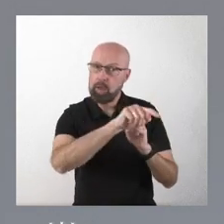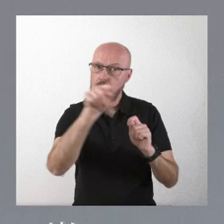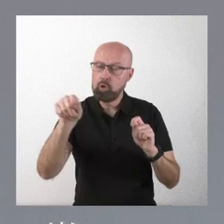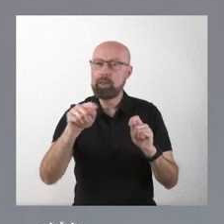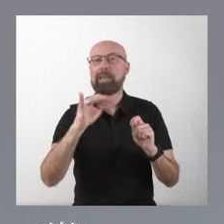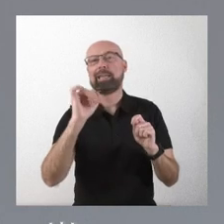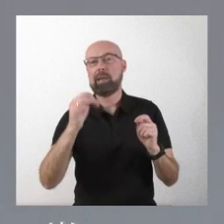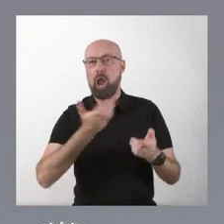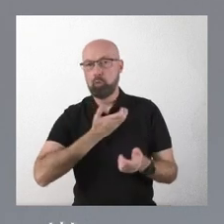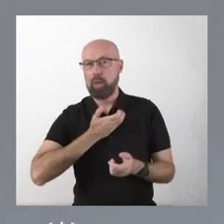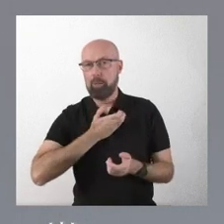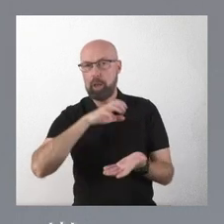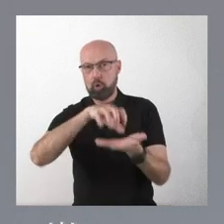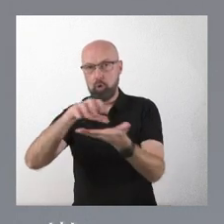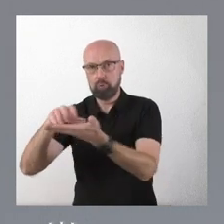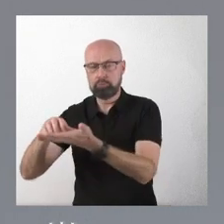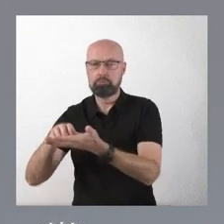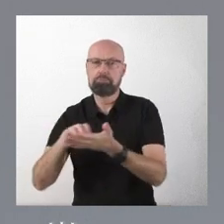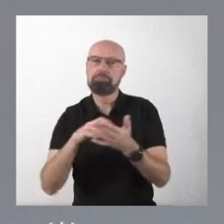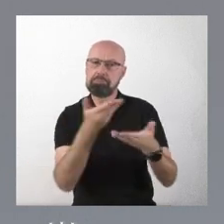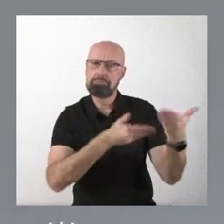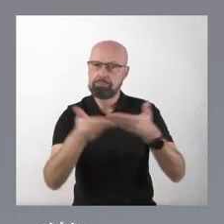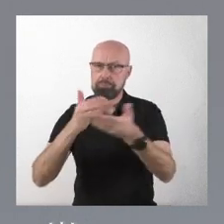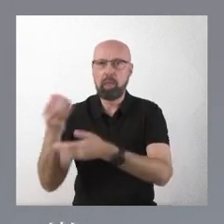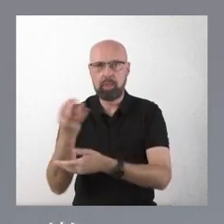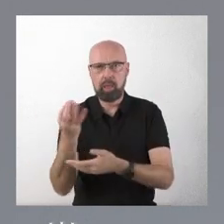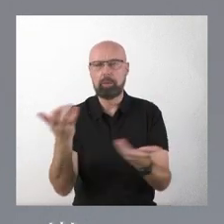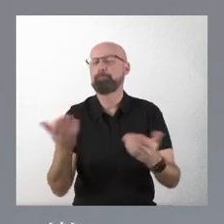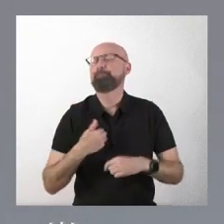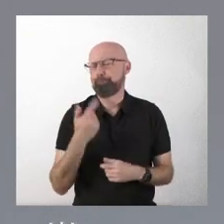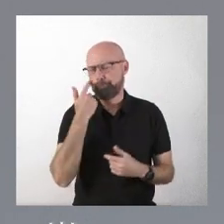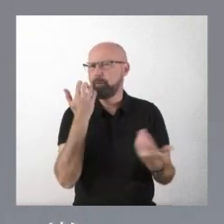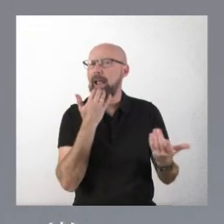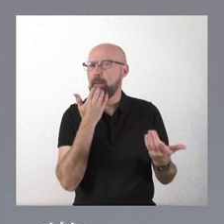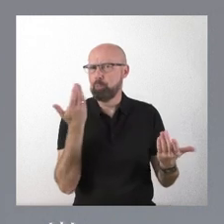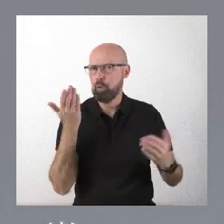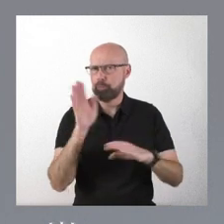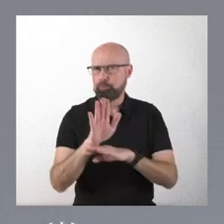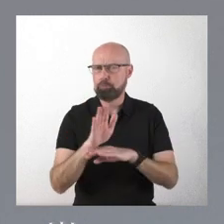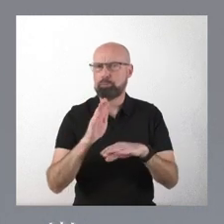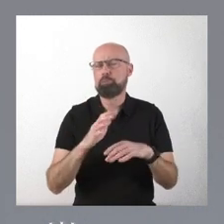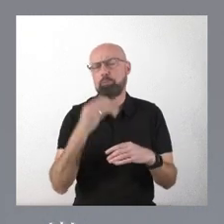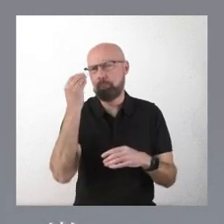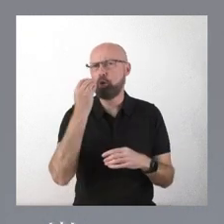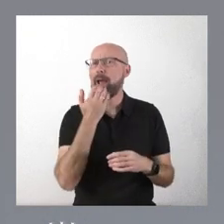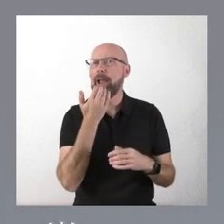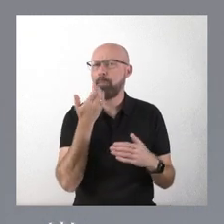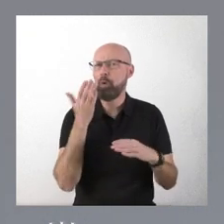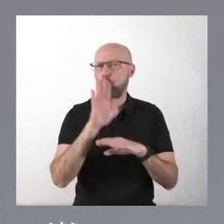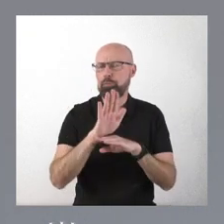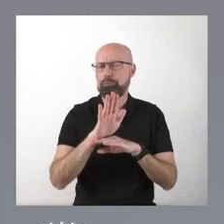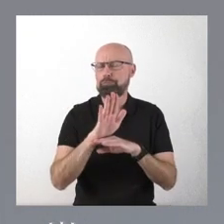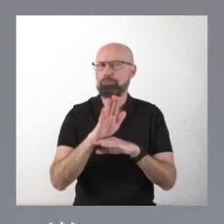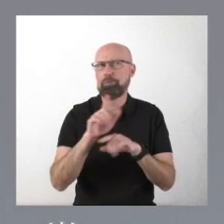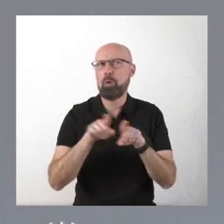ayuntamientos hay que contar. Miren, les pongo un ejemplo, porque yo creo que con los ejemplos las cosas